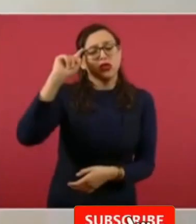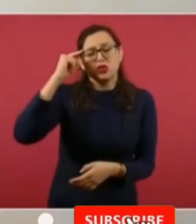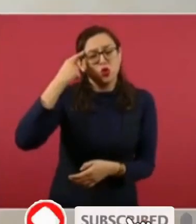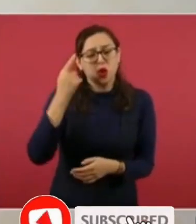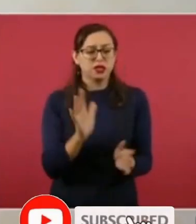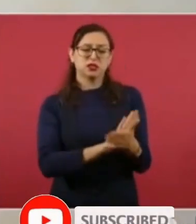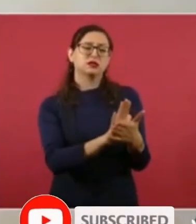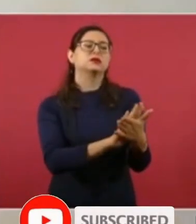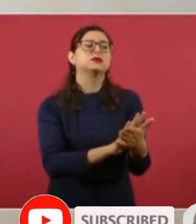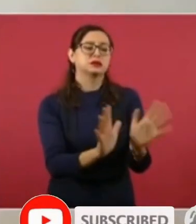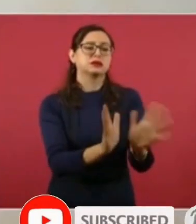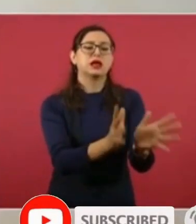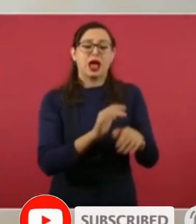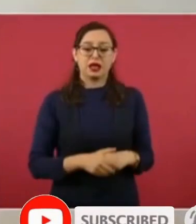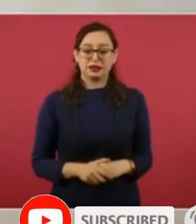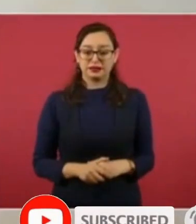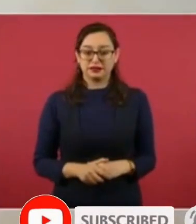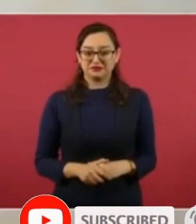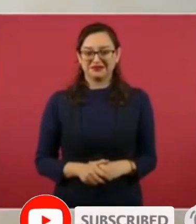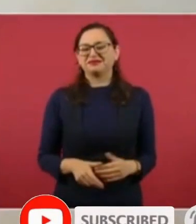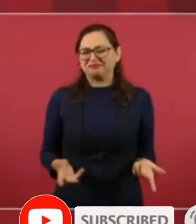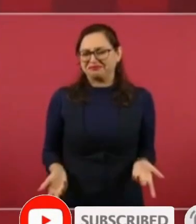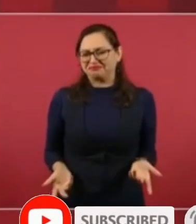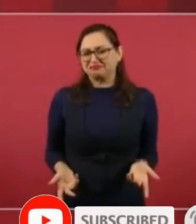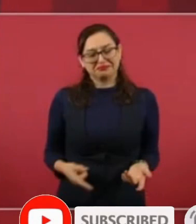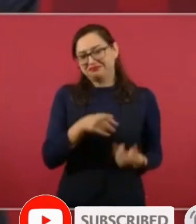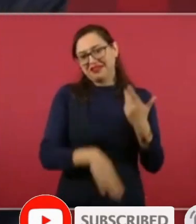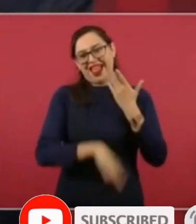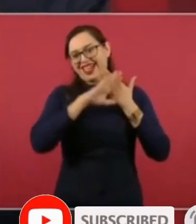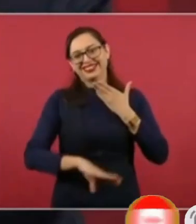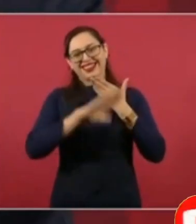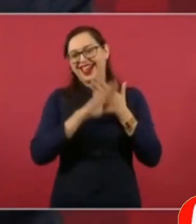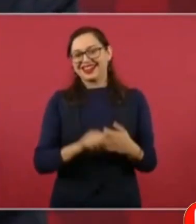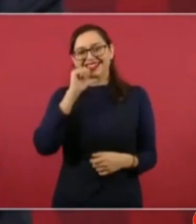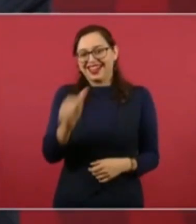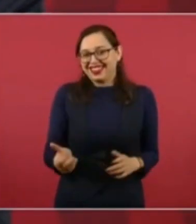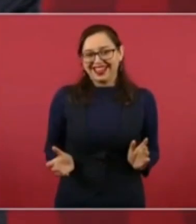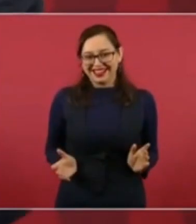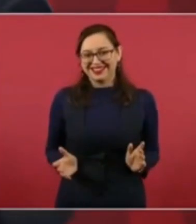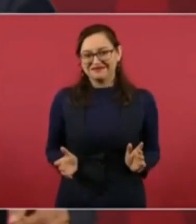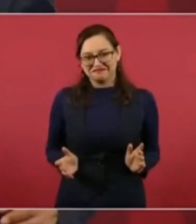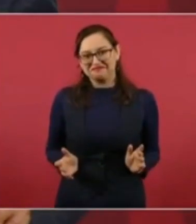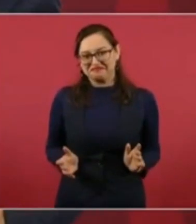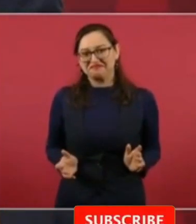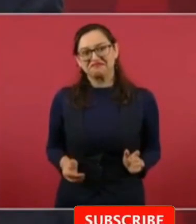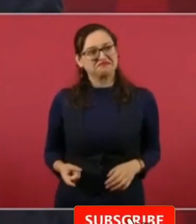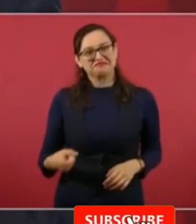pues si iban a estar ellos muy contentos además son